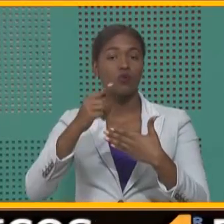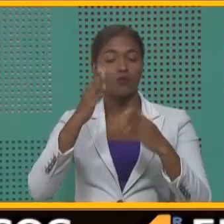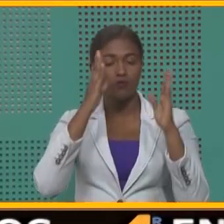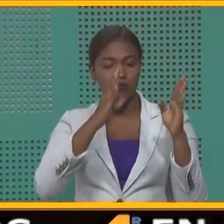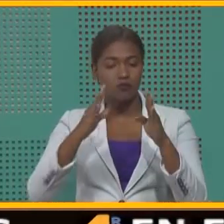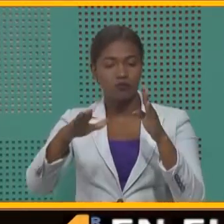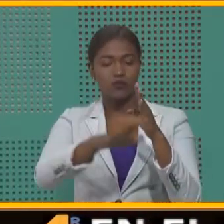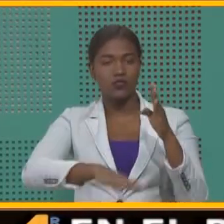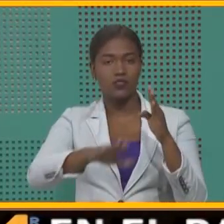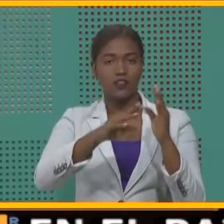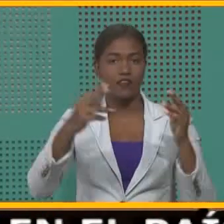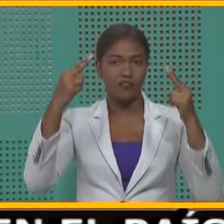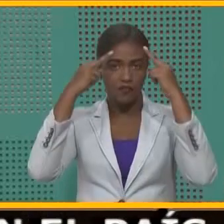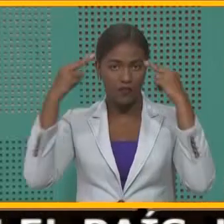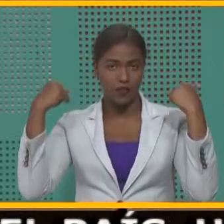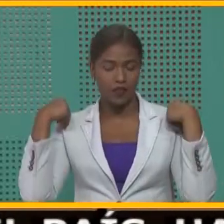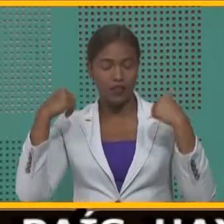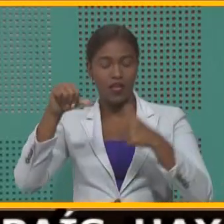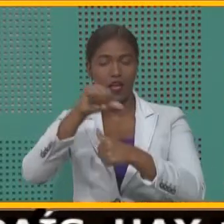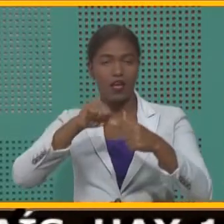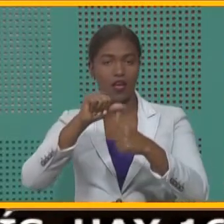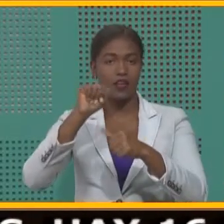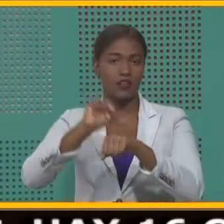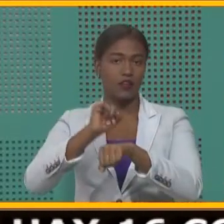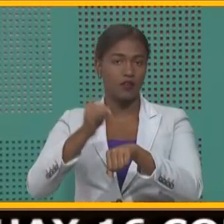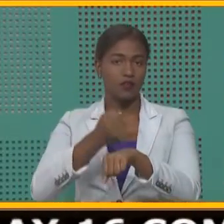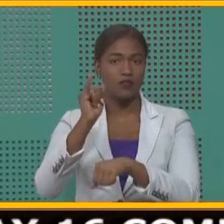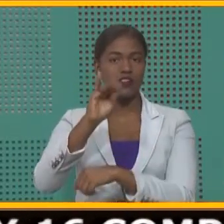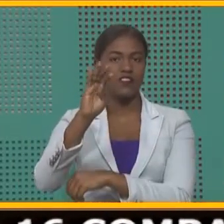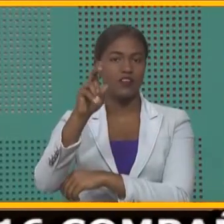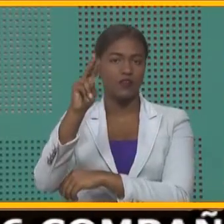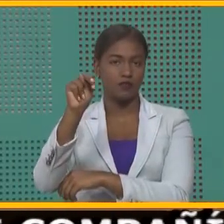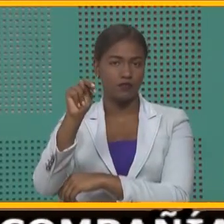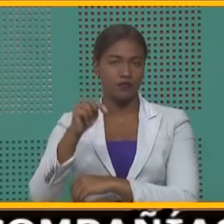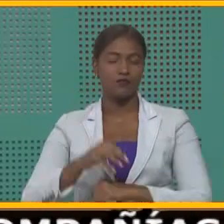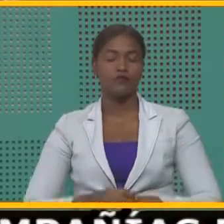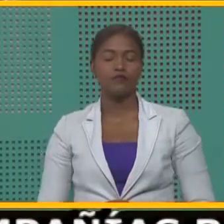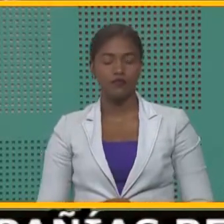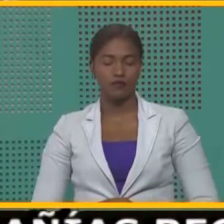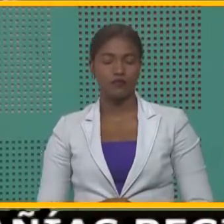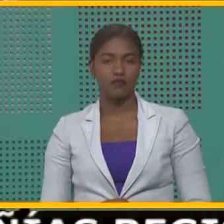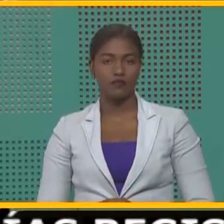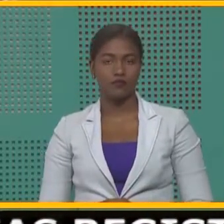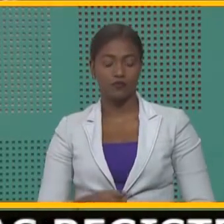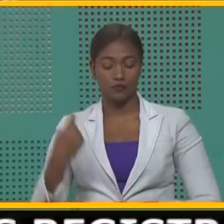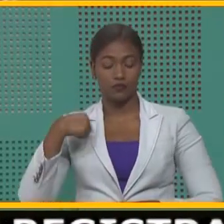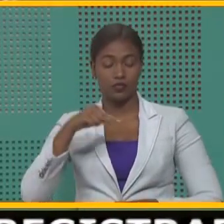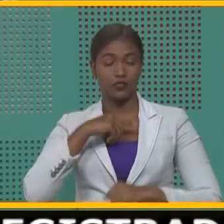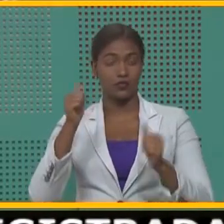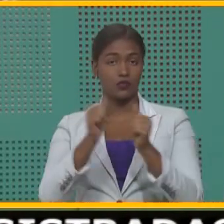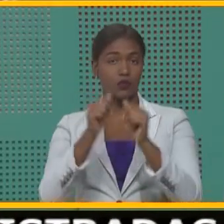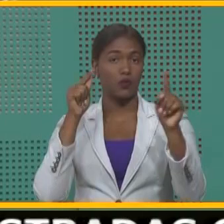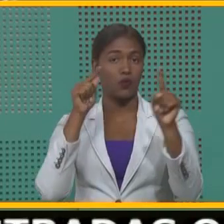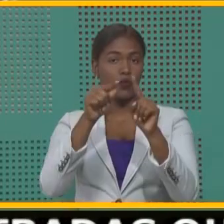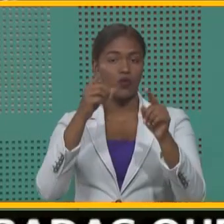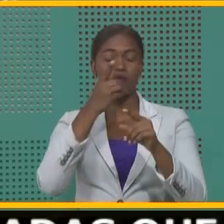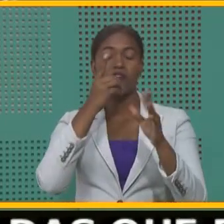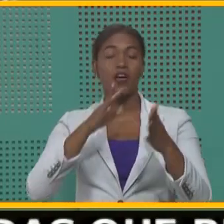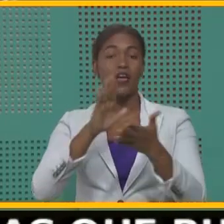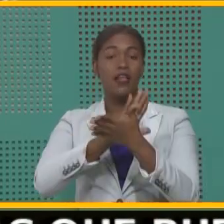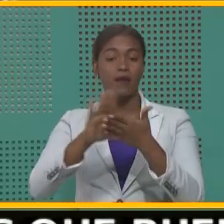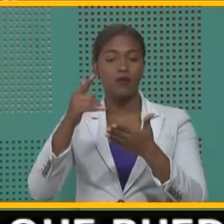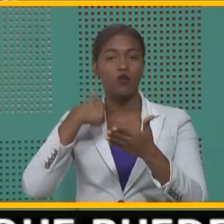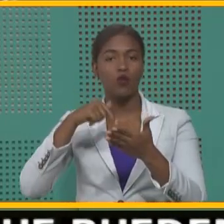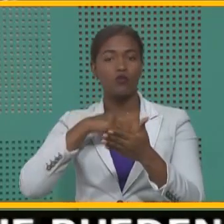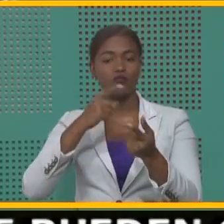los vertederos de Villa Altagracia, Azoa, San Juan y Verón. Contamos más. Nosotros con el Plan Dominicana Limpia estamos interviniendo los vertederos